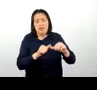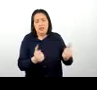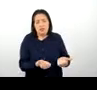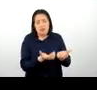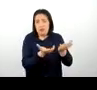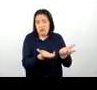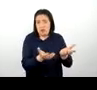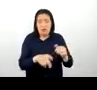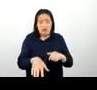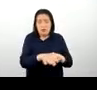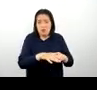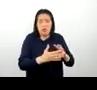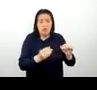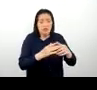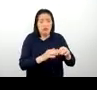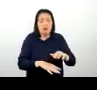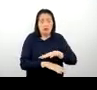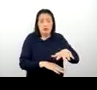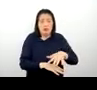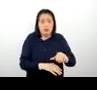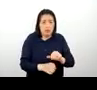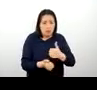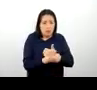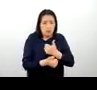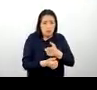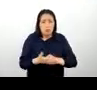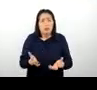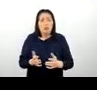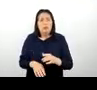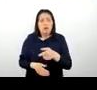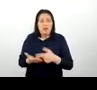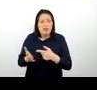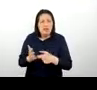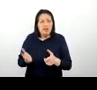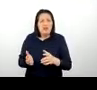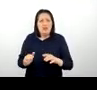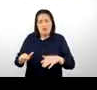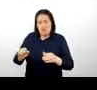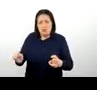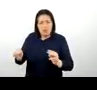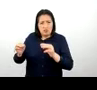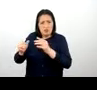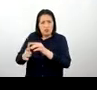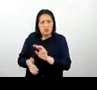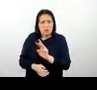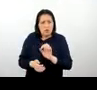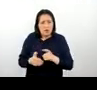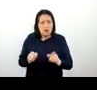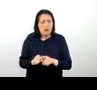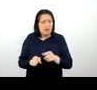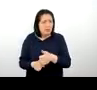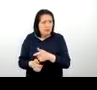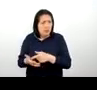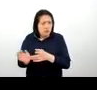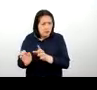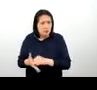Pampa de Yacucho, el Valle de Sondondo, y el Complejo Arqueológico Huari, ¿no? Definitivamente, el tema de la capacidad de carga